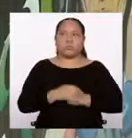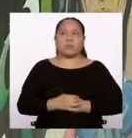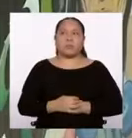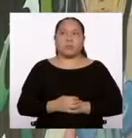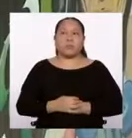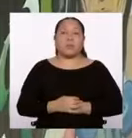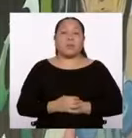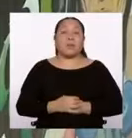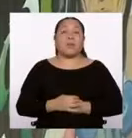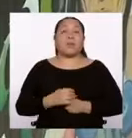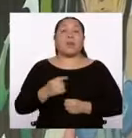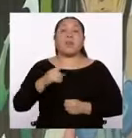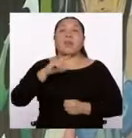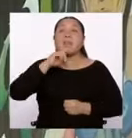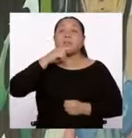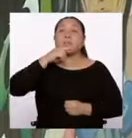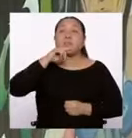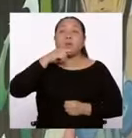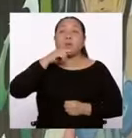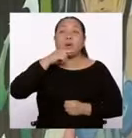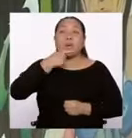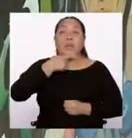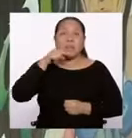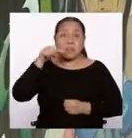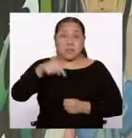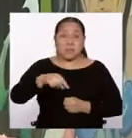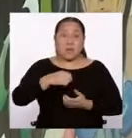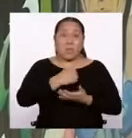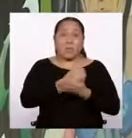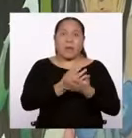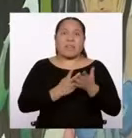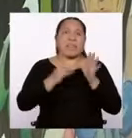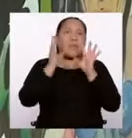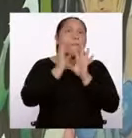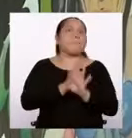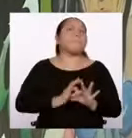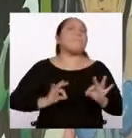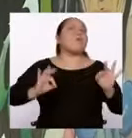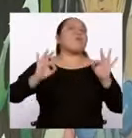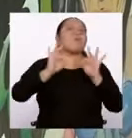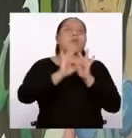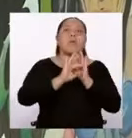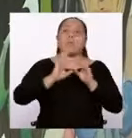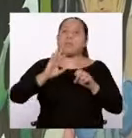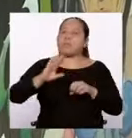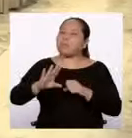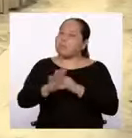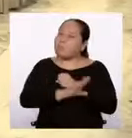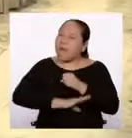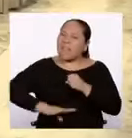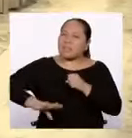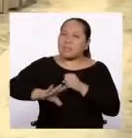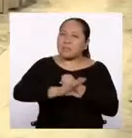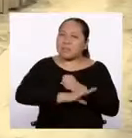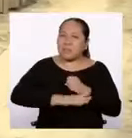las mujeres son parte fundamental de todo esto.